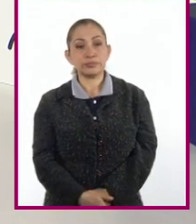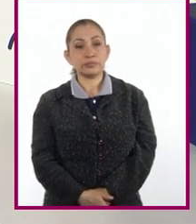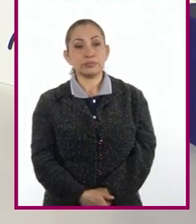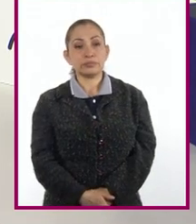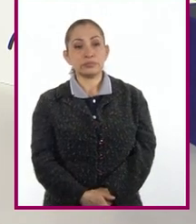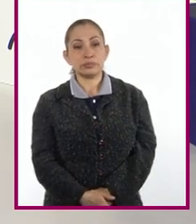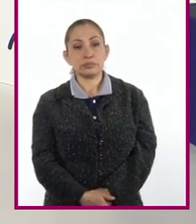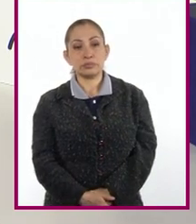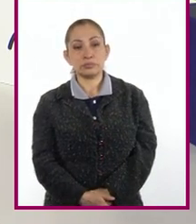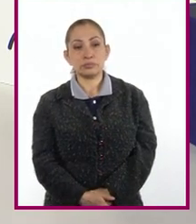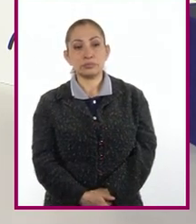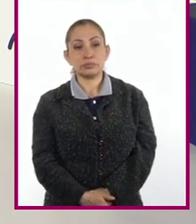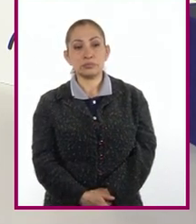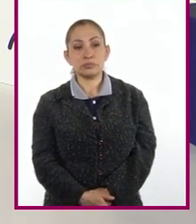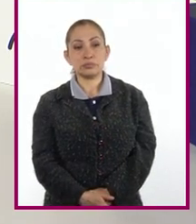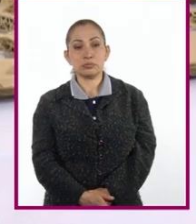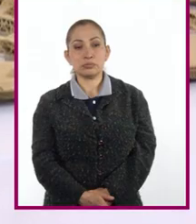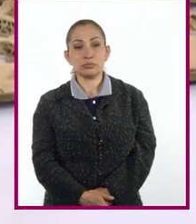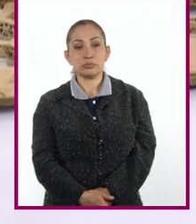De acuerdo.